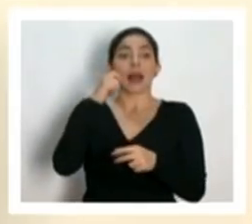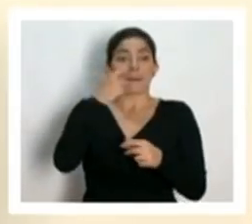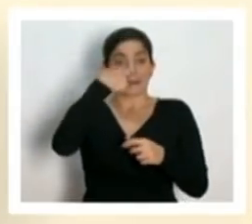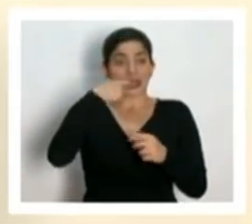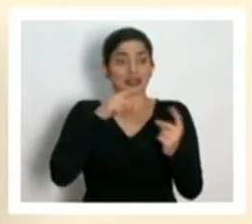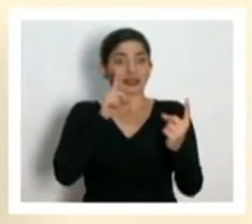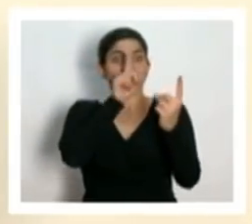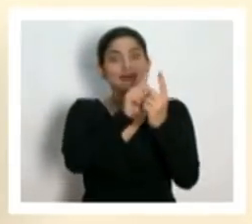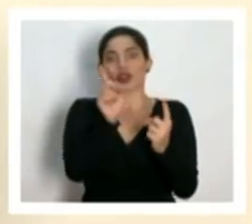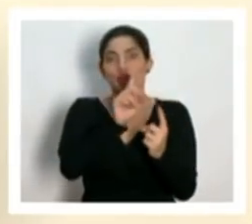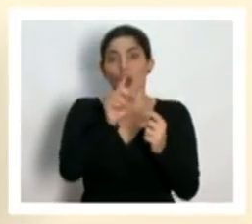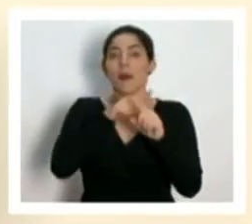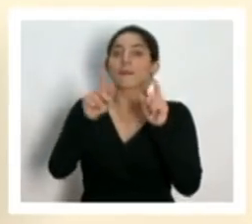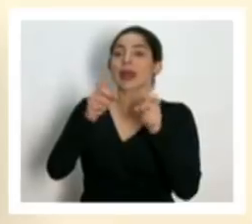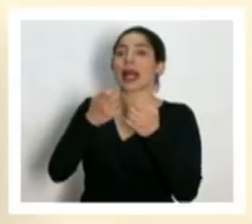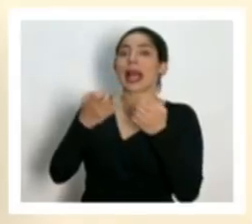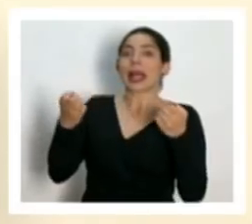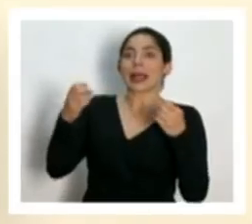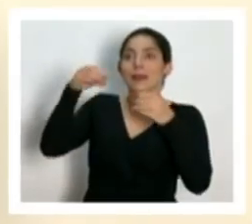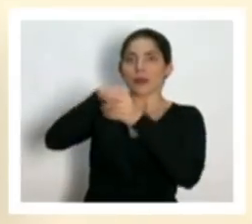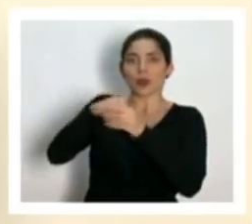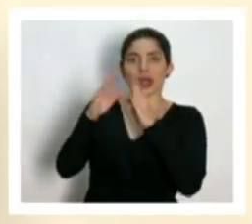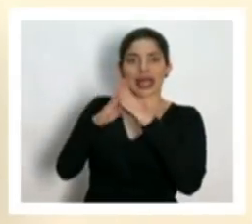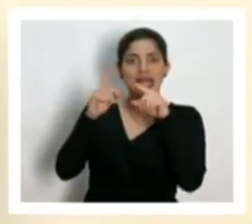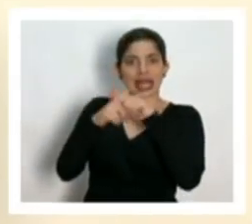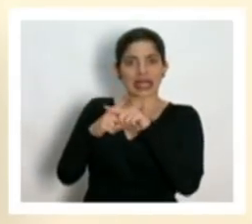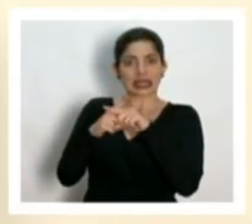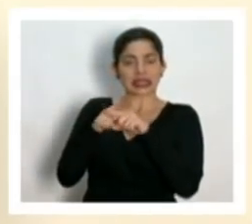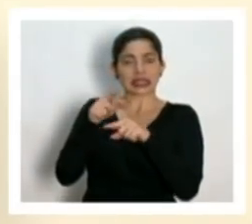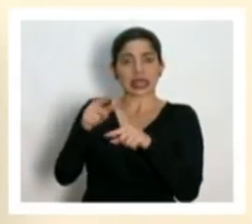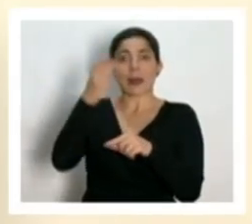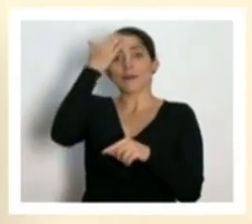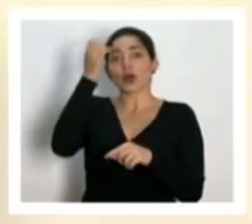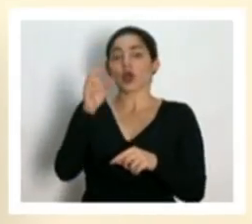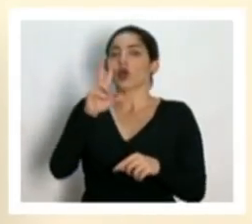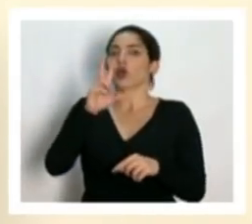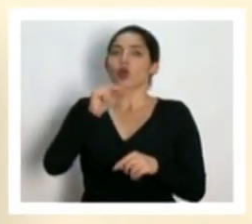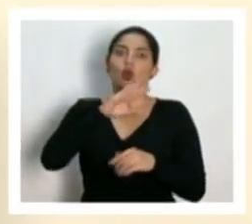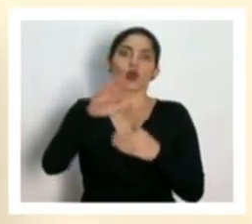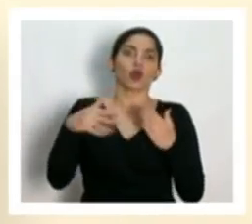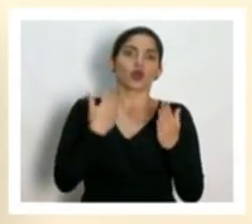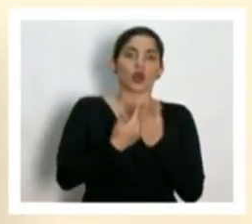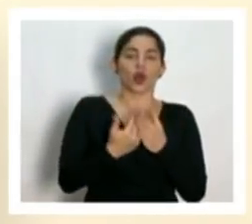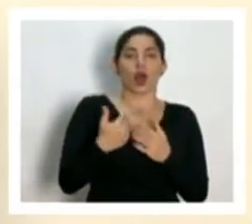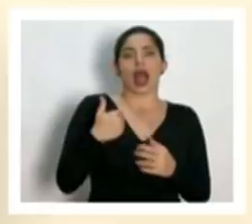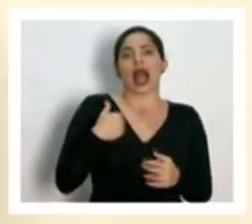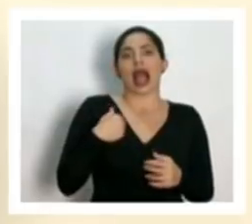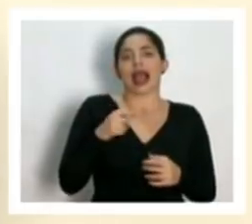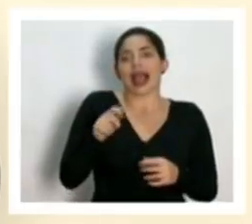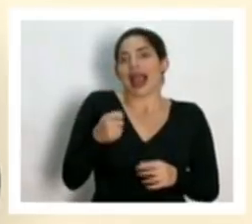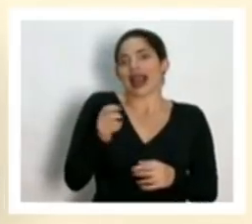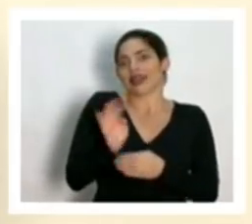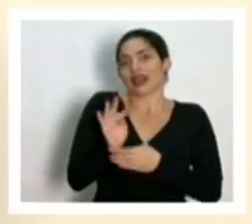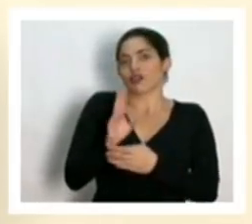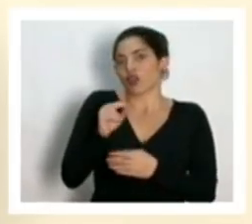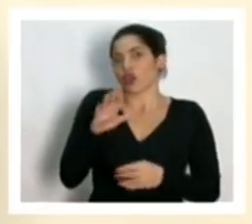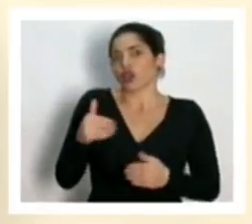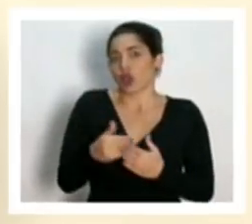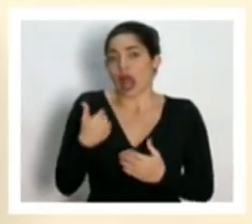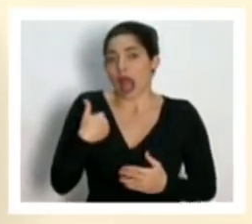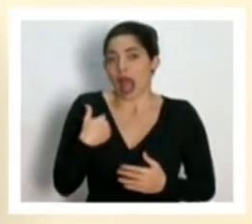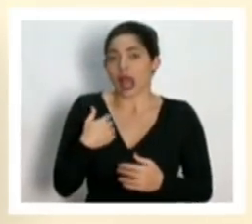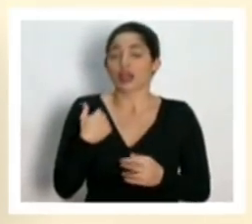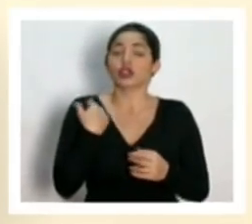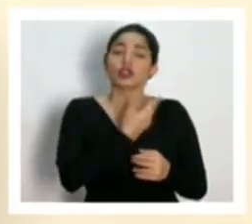pero se sabe que sus equipos están en las iglesias esto porque no todas tienen canales de televisión en la